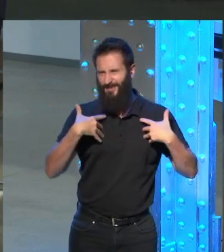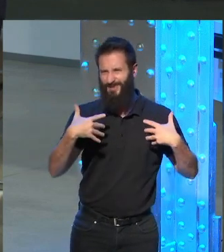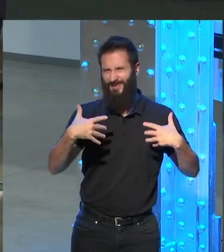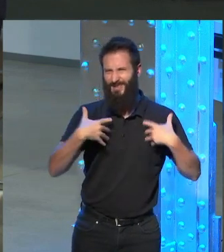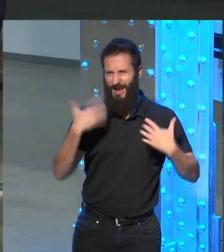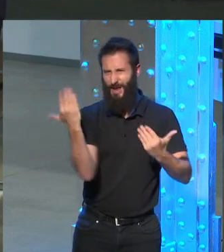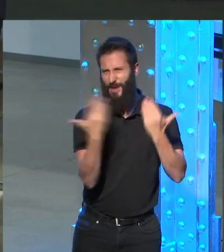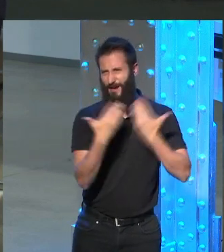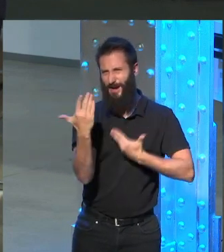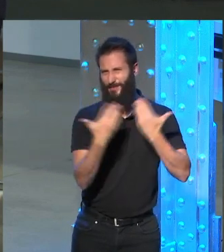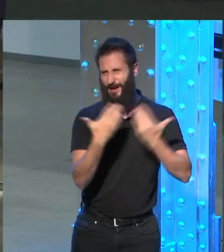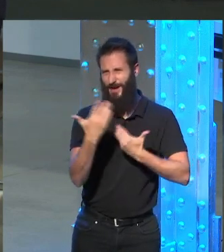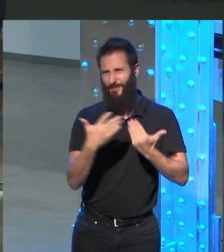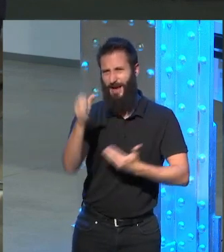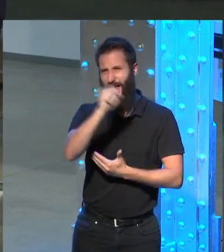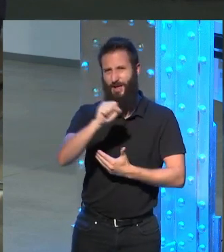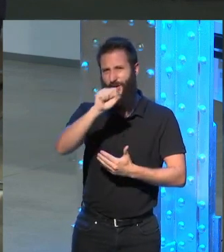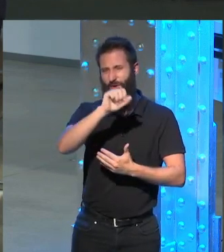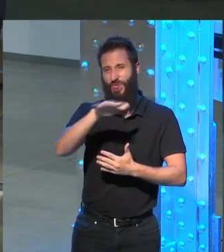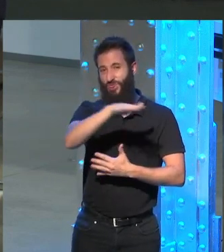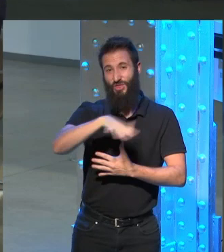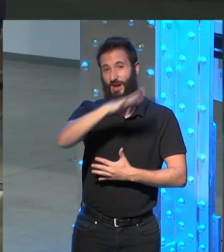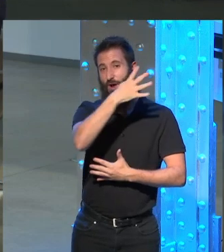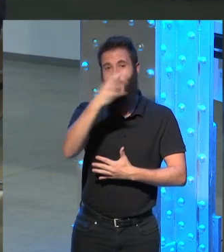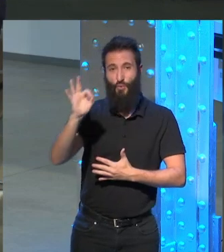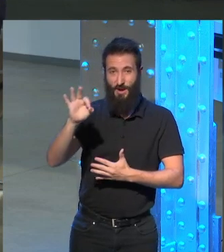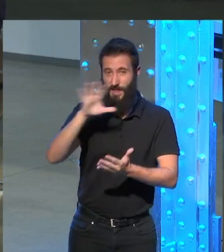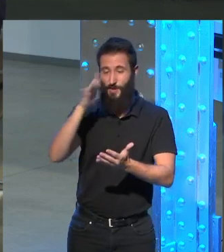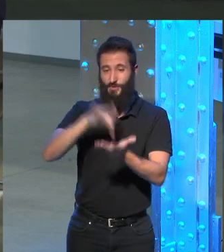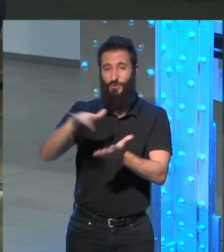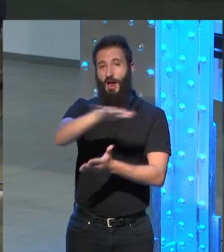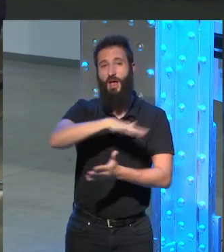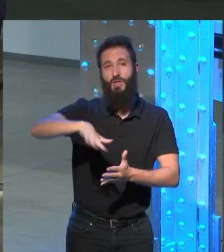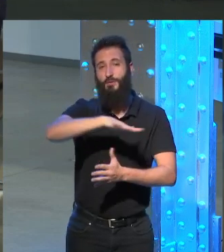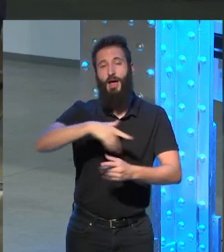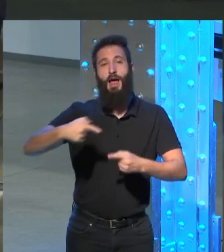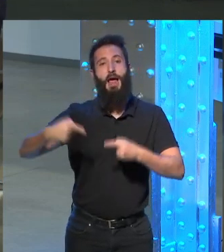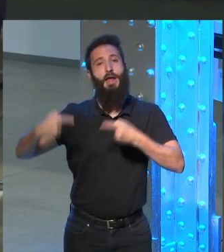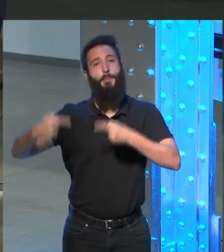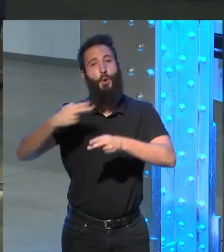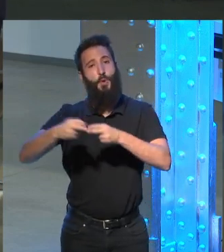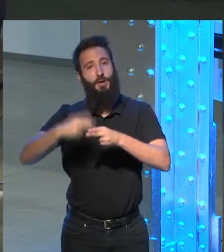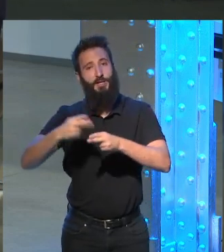en la 40 que era un sitio donde se torturaba a los enemigos políticos de Trujillo